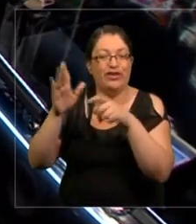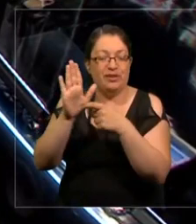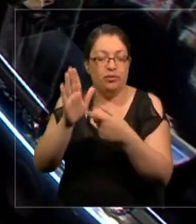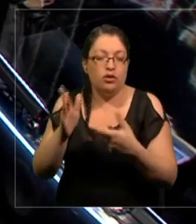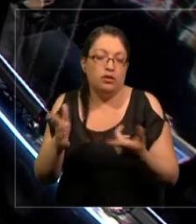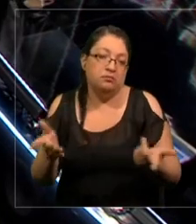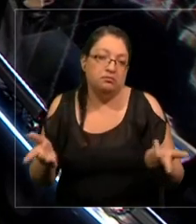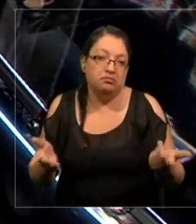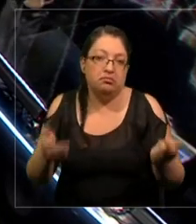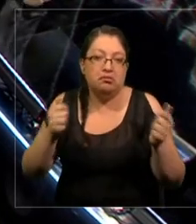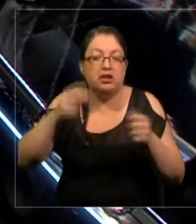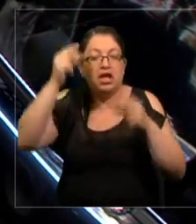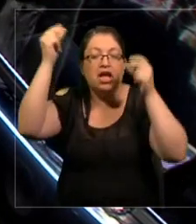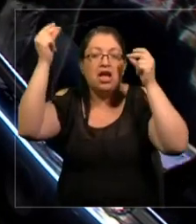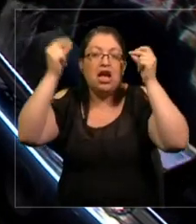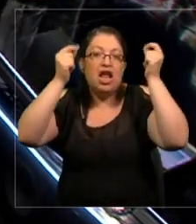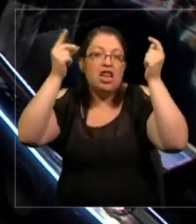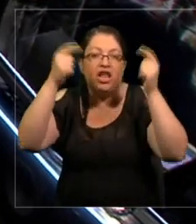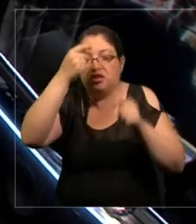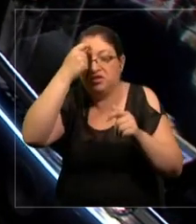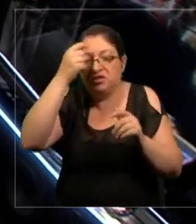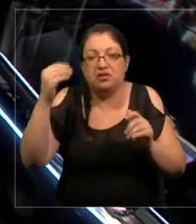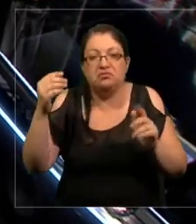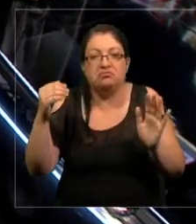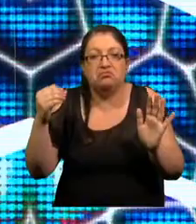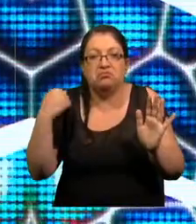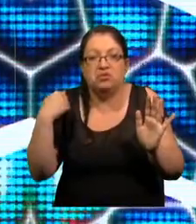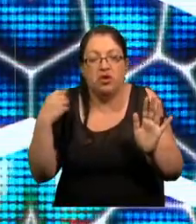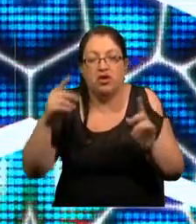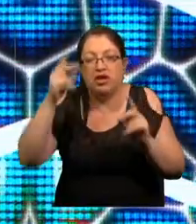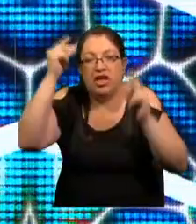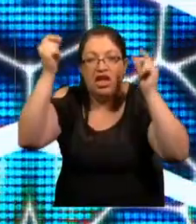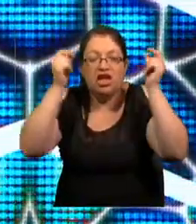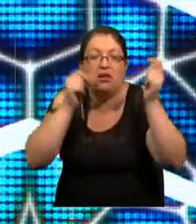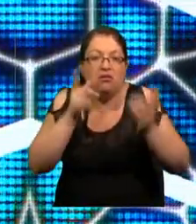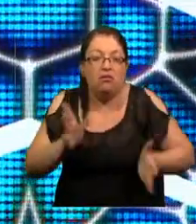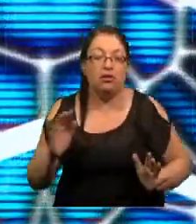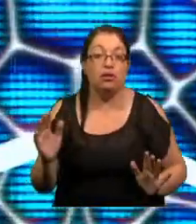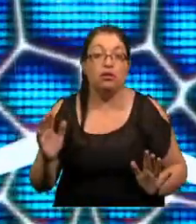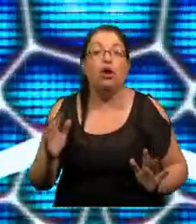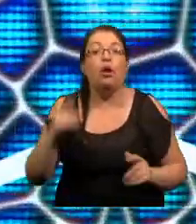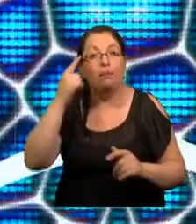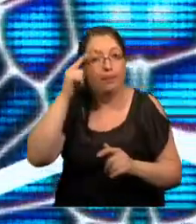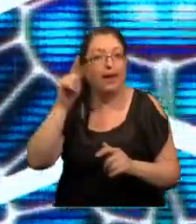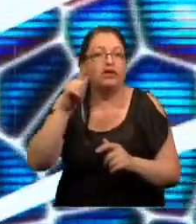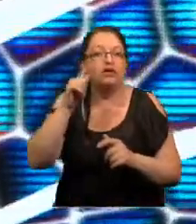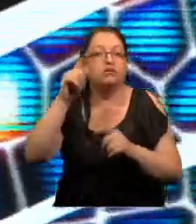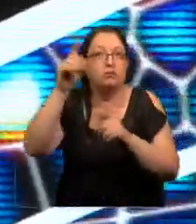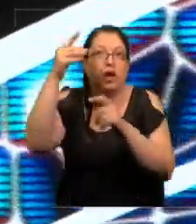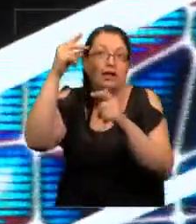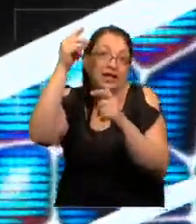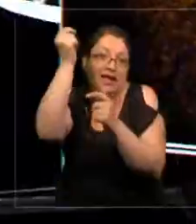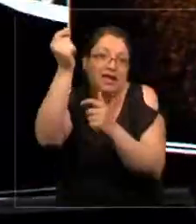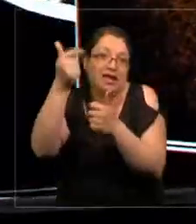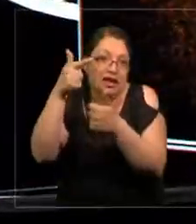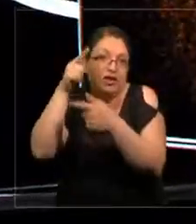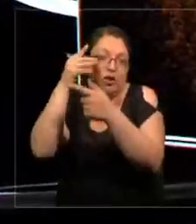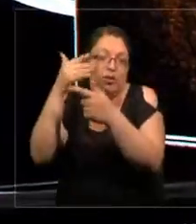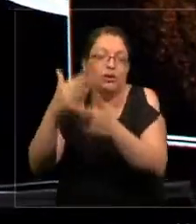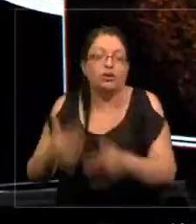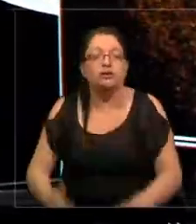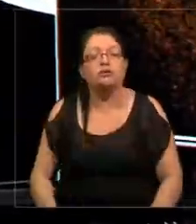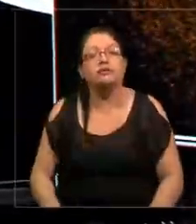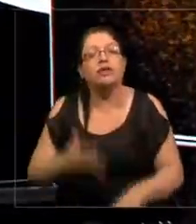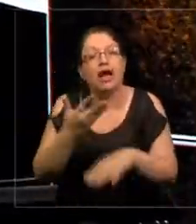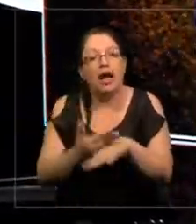Seguramente las ideas son tontas, no interesan las ideas, pero son ideas. Y hay un